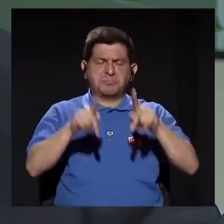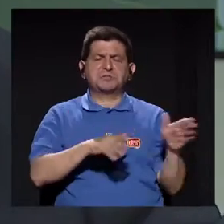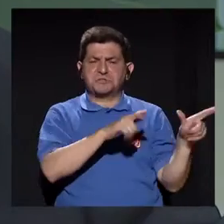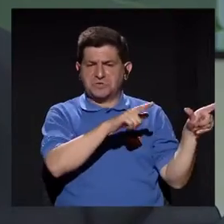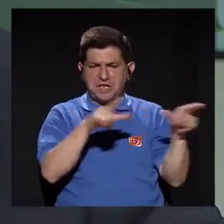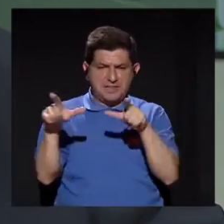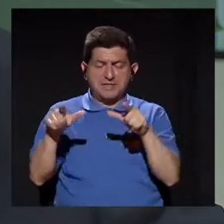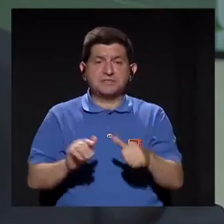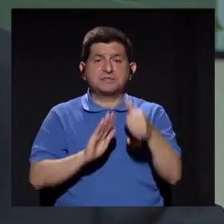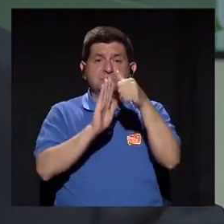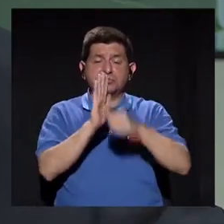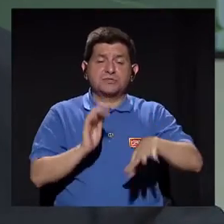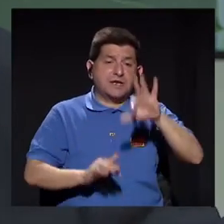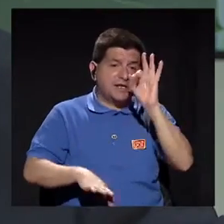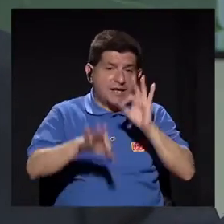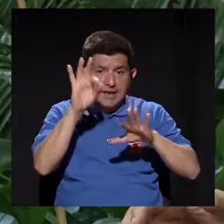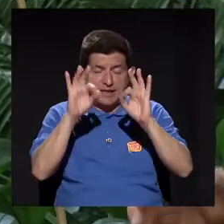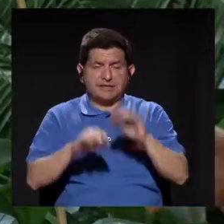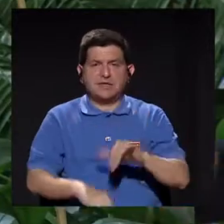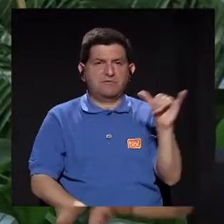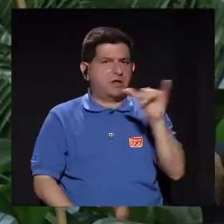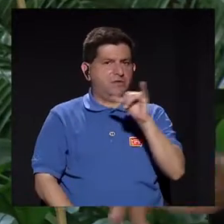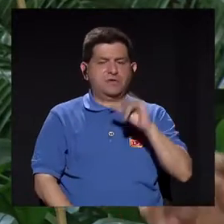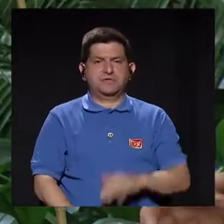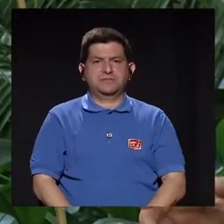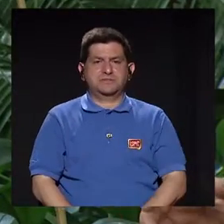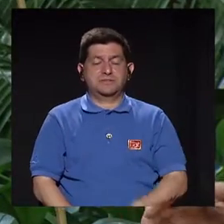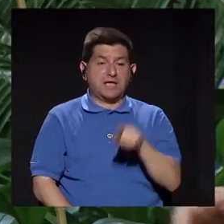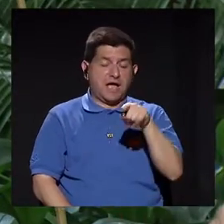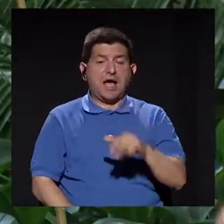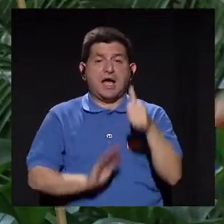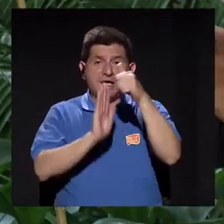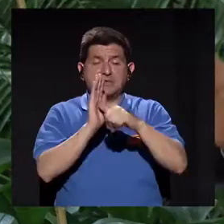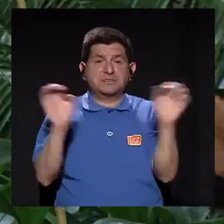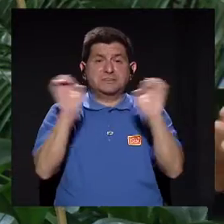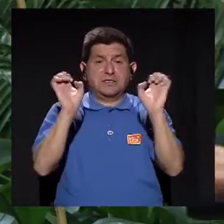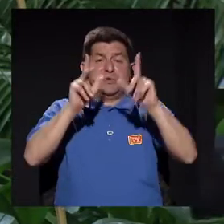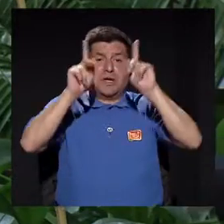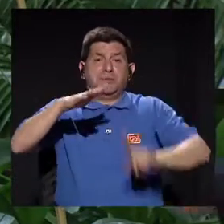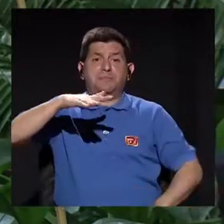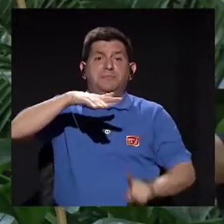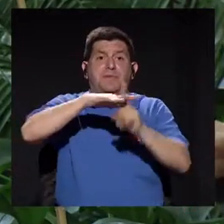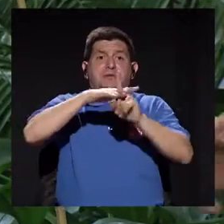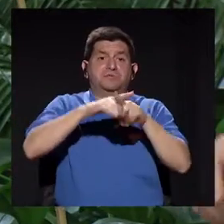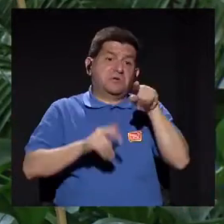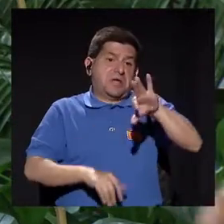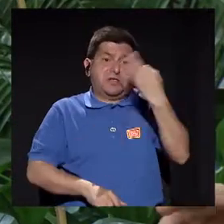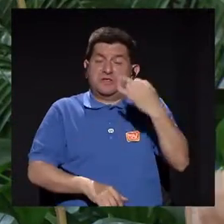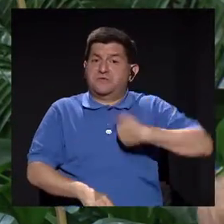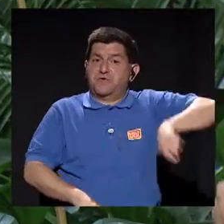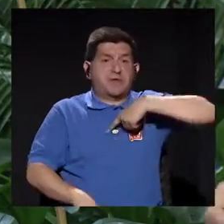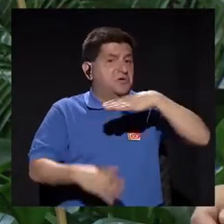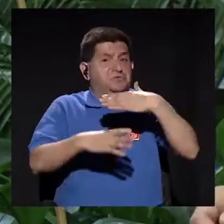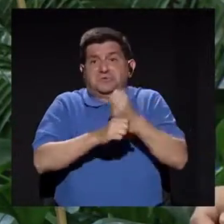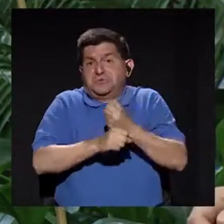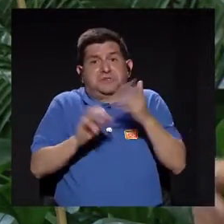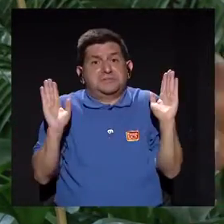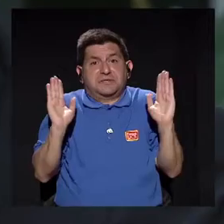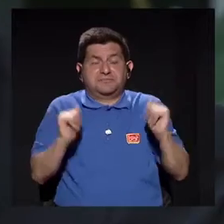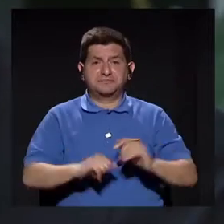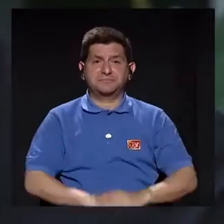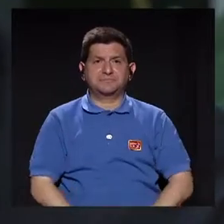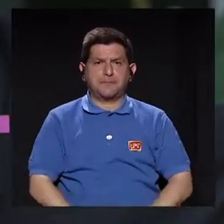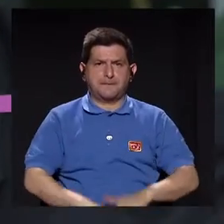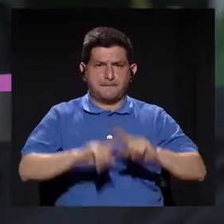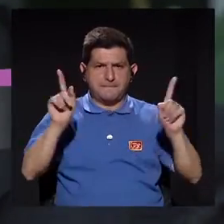paciente esté preparado en cirugía lectiva. No es lo mismo cirugía de emergencia que el paciente nos llegó y a como esté tenemos que hacer la cirugía.